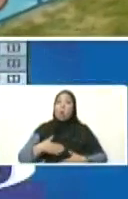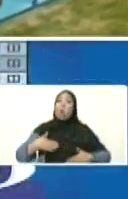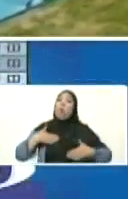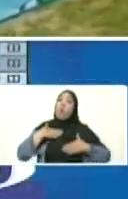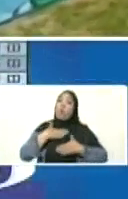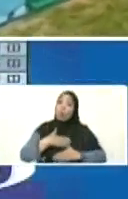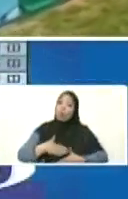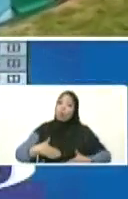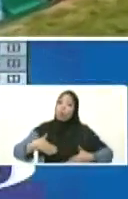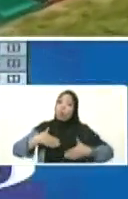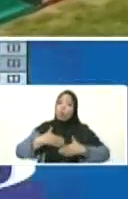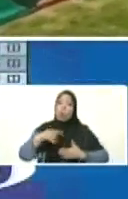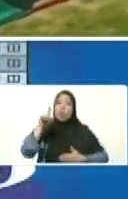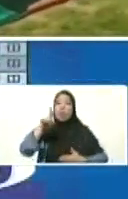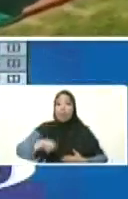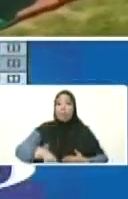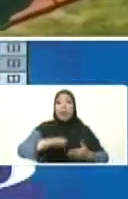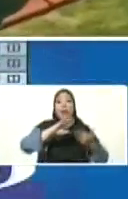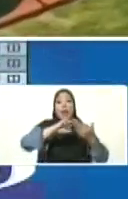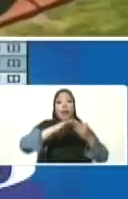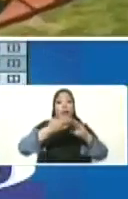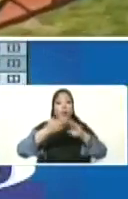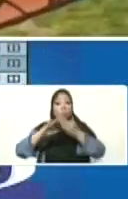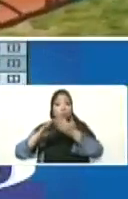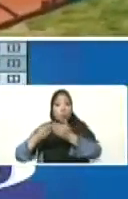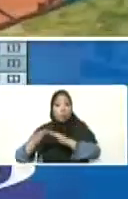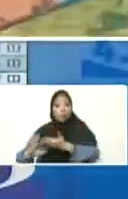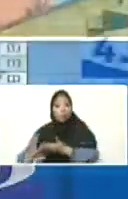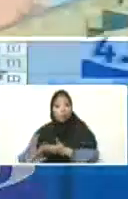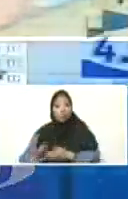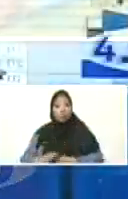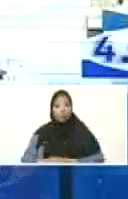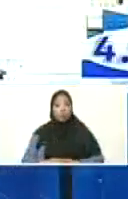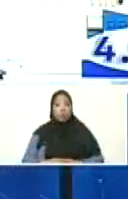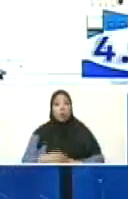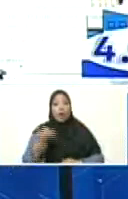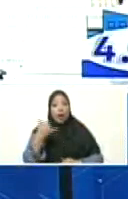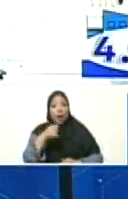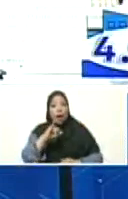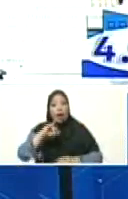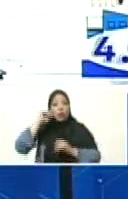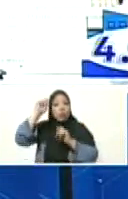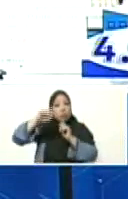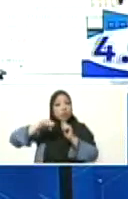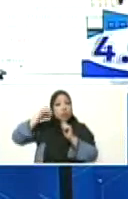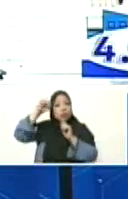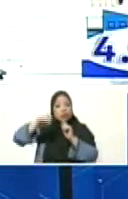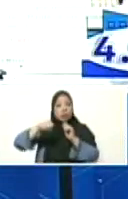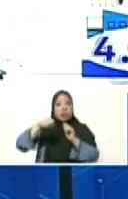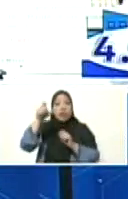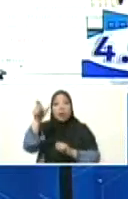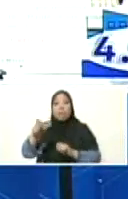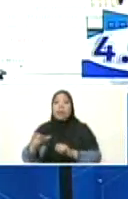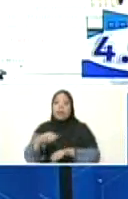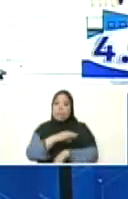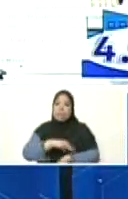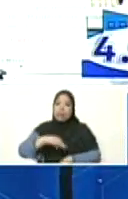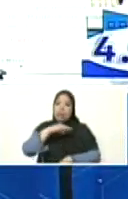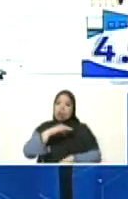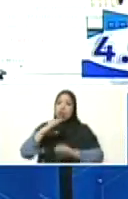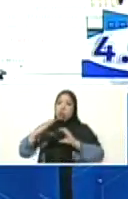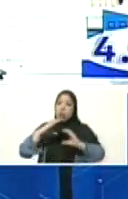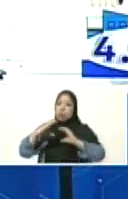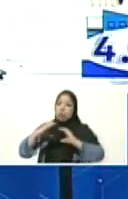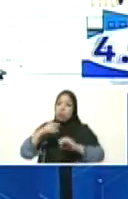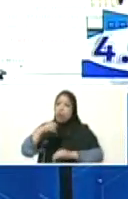Y en comunidad. Vamos a ver precisamente, me dicen que hay un video, Alfred Nazaret. Un video para